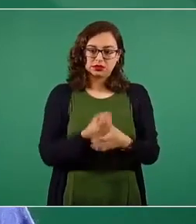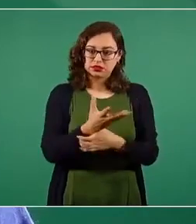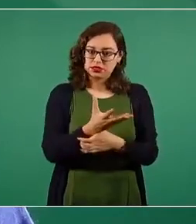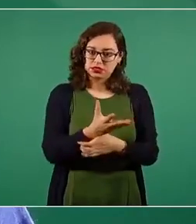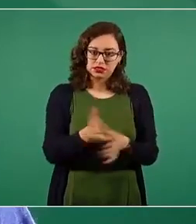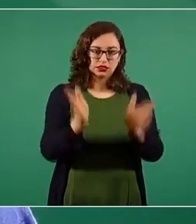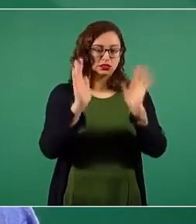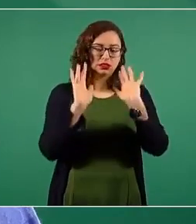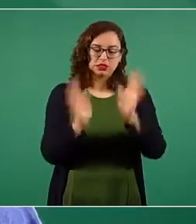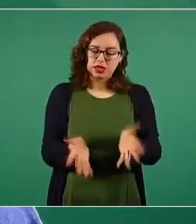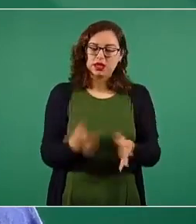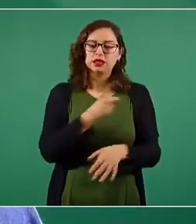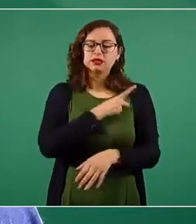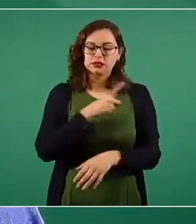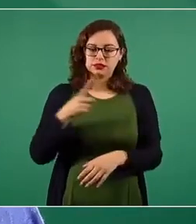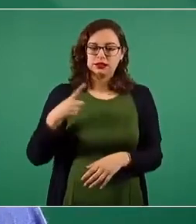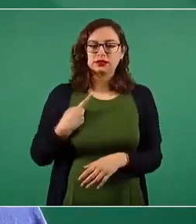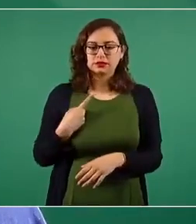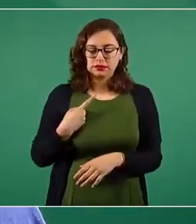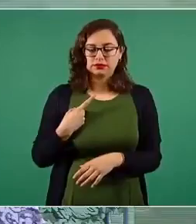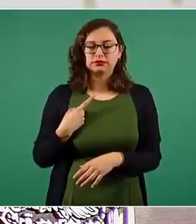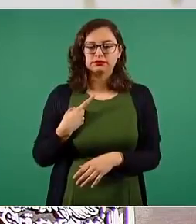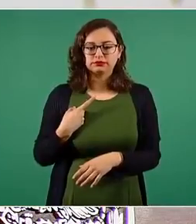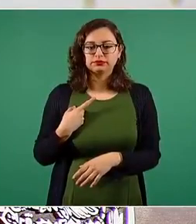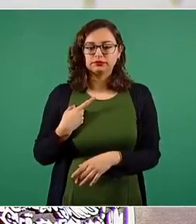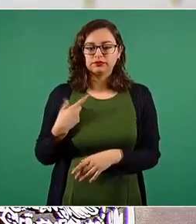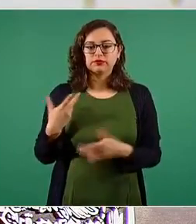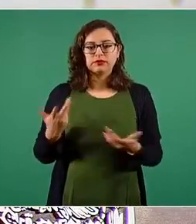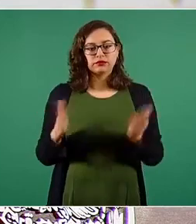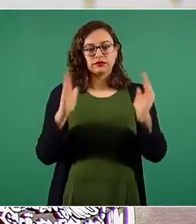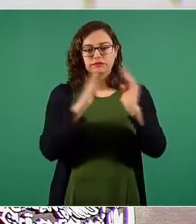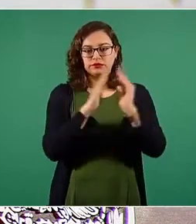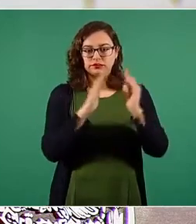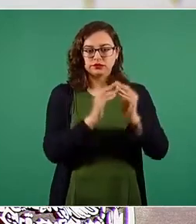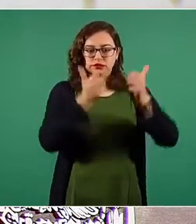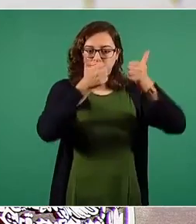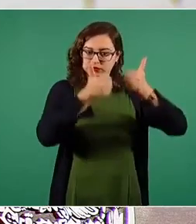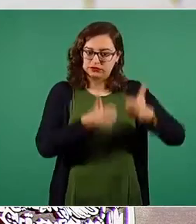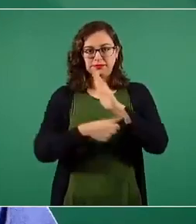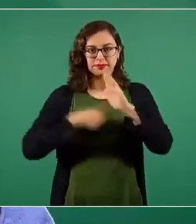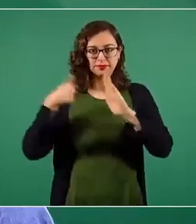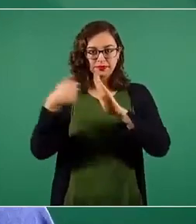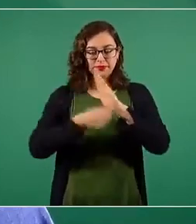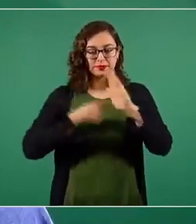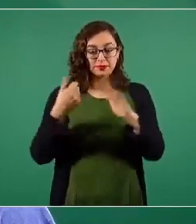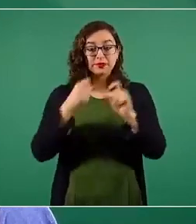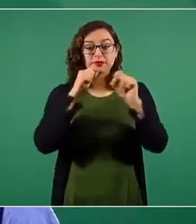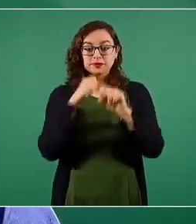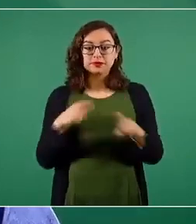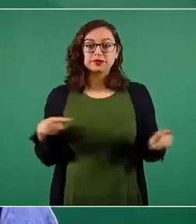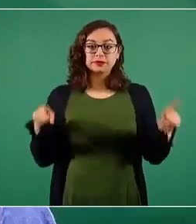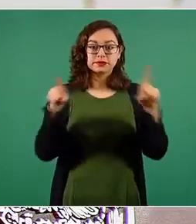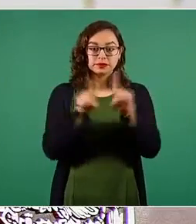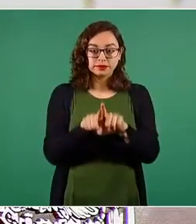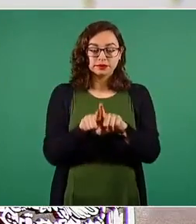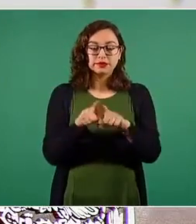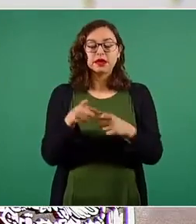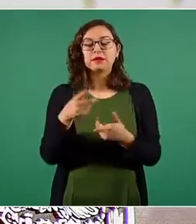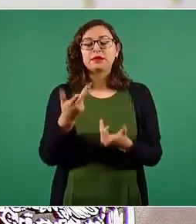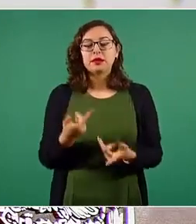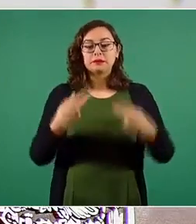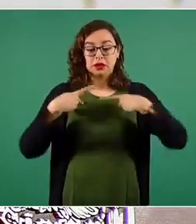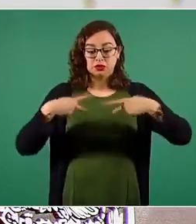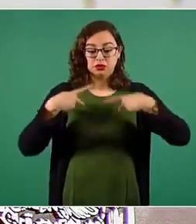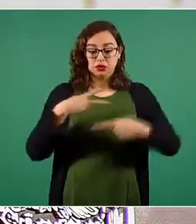excarcelación y seguir, digamos, en su casa en prisión domiciliaria. También nos ha instruido que los mayores de